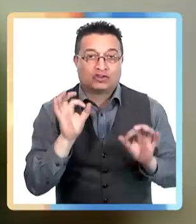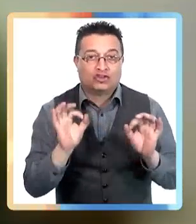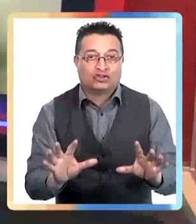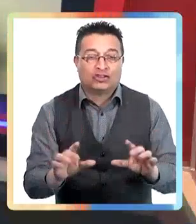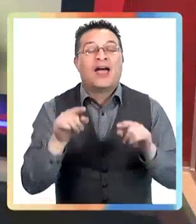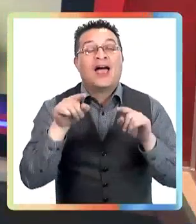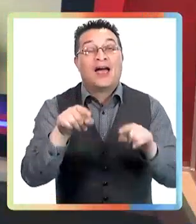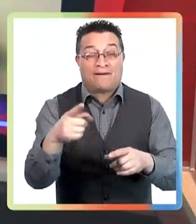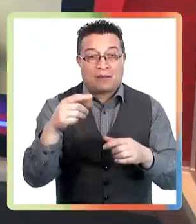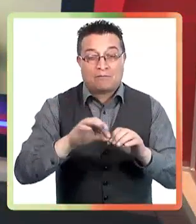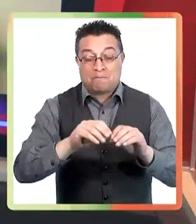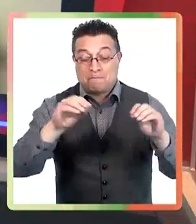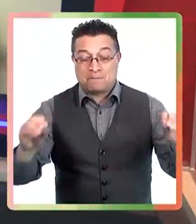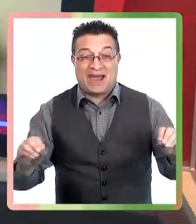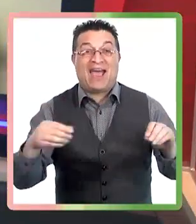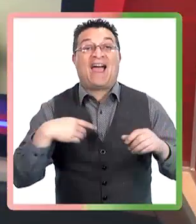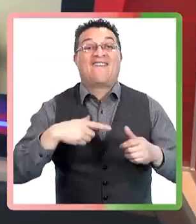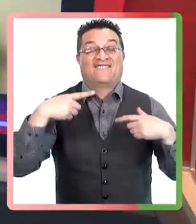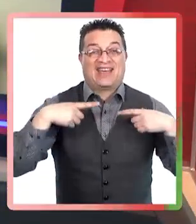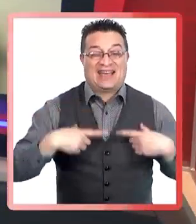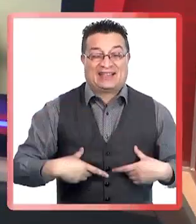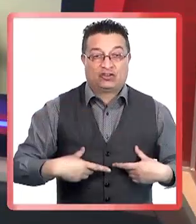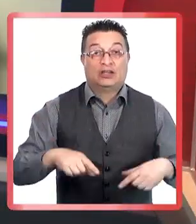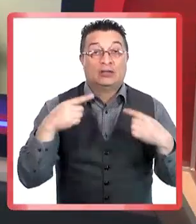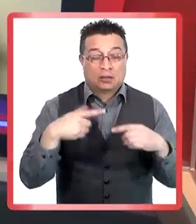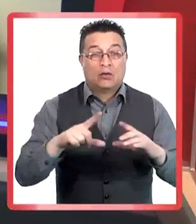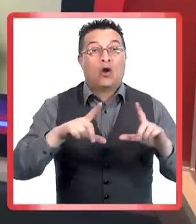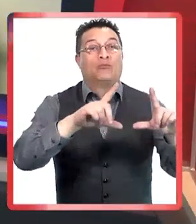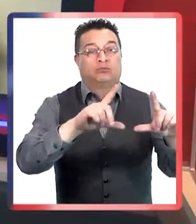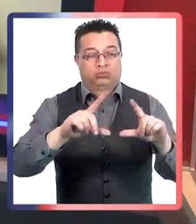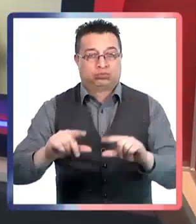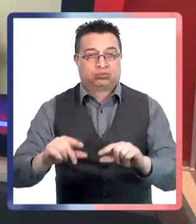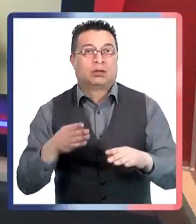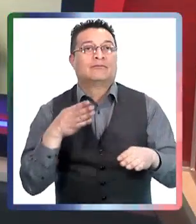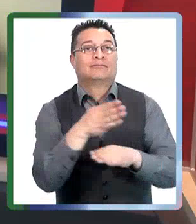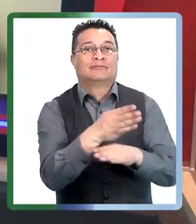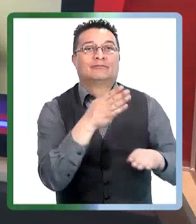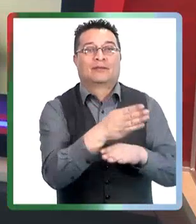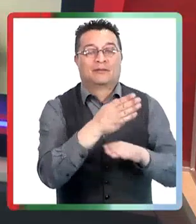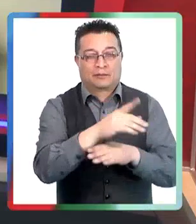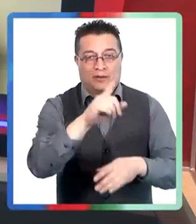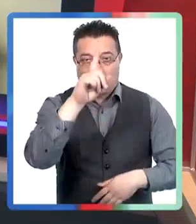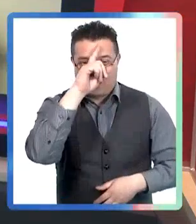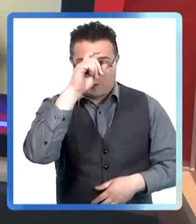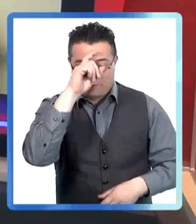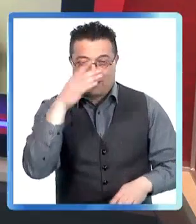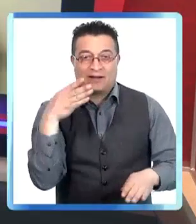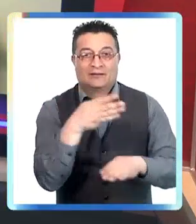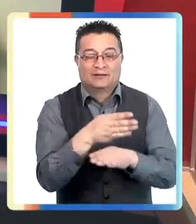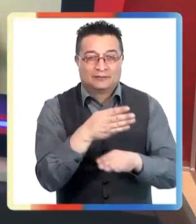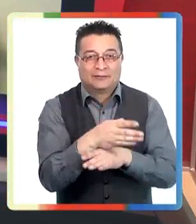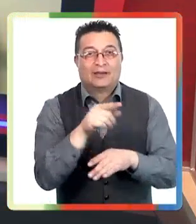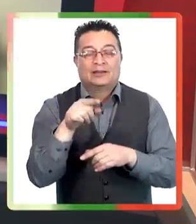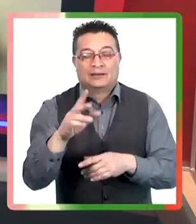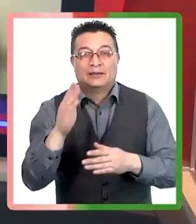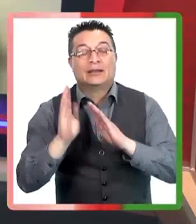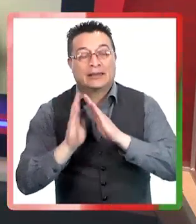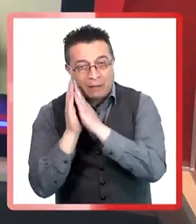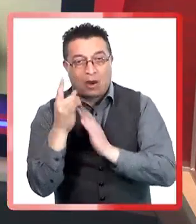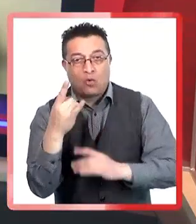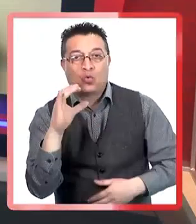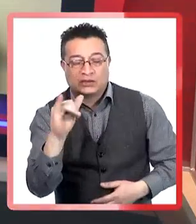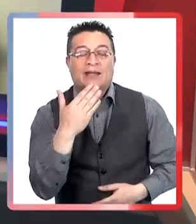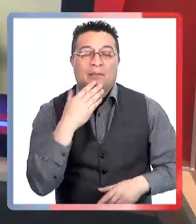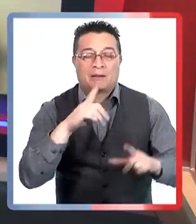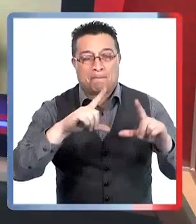pediátricas. Los niños estuvieron, los niños y niñas, prácticamente dos años encerrados en casa, ¿verdad? No expuestos a una serie de virus. Por lo